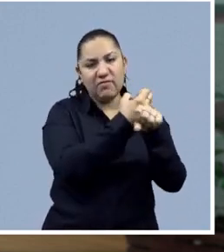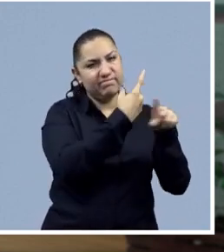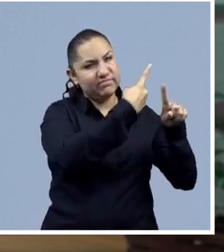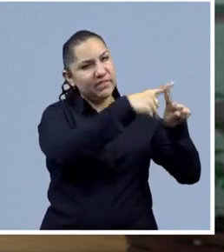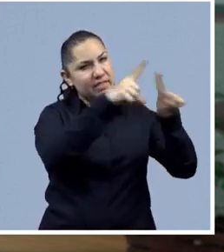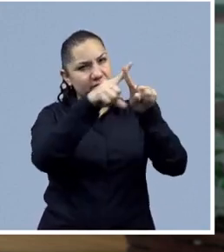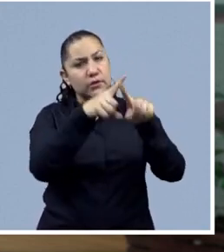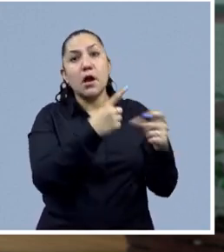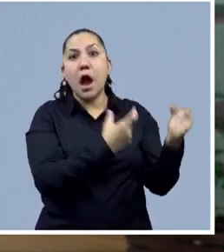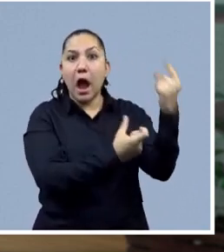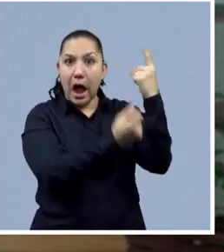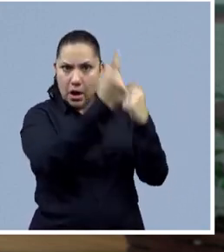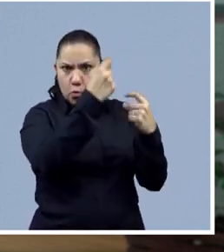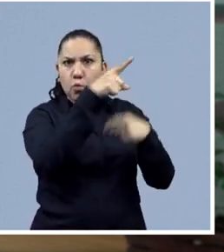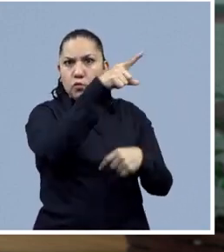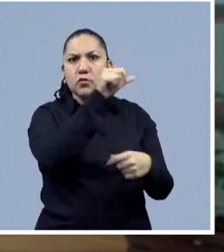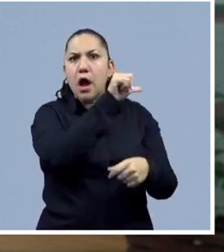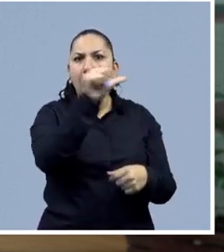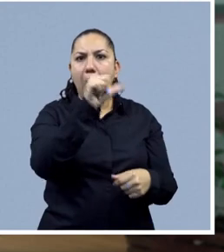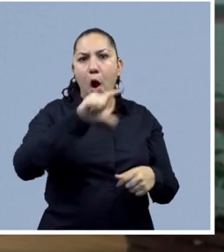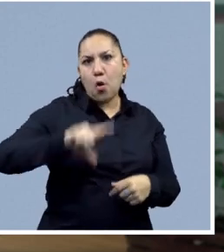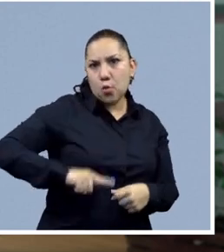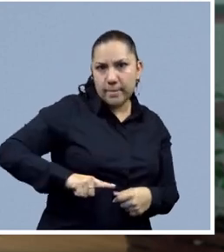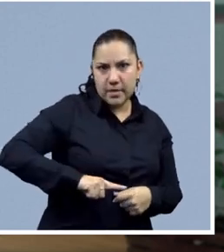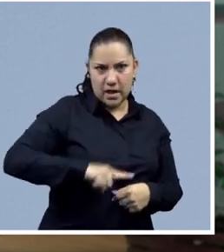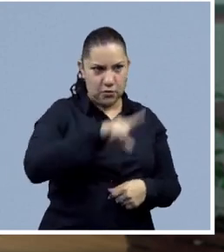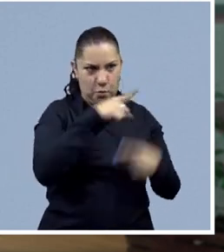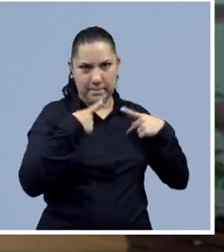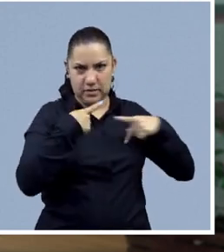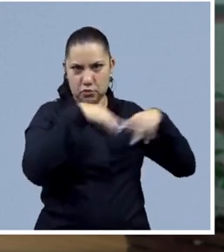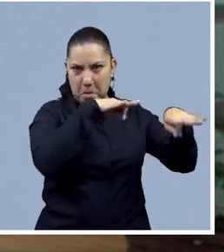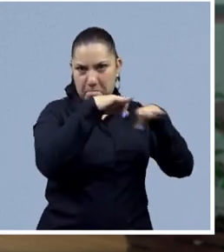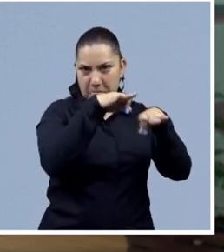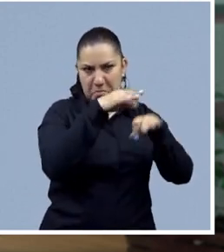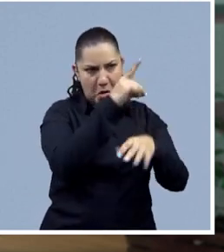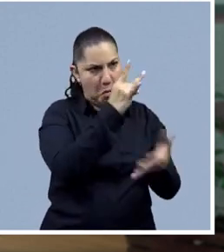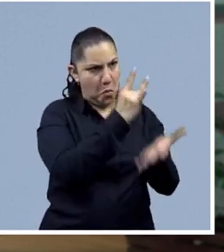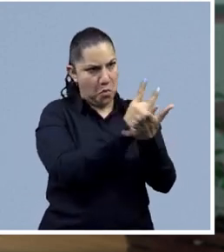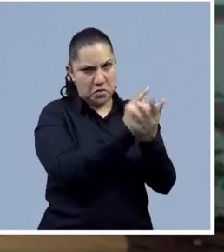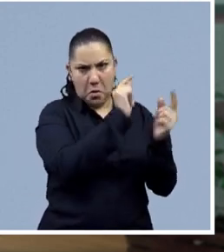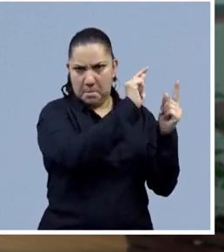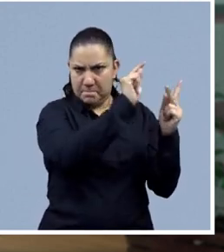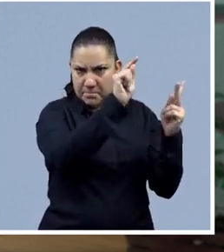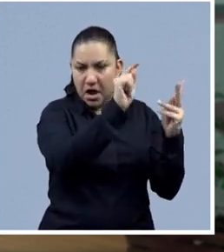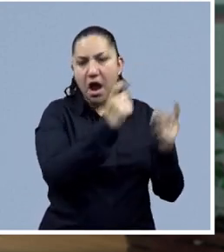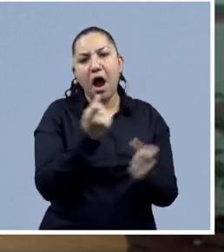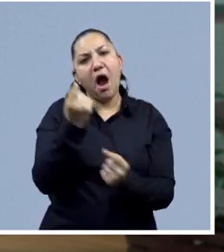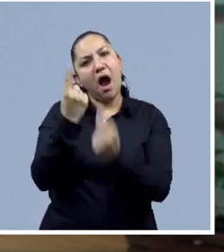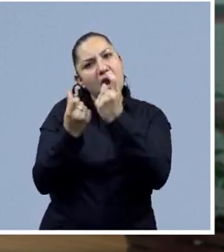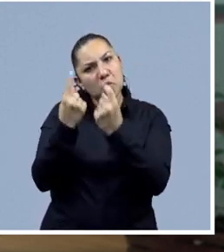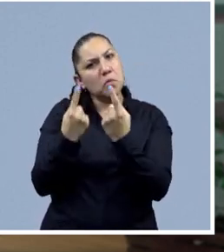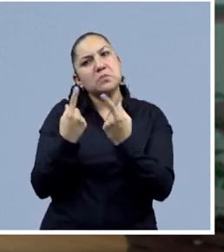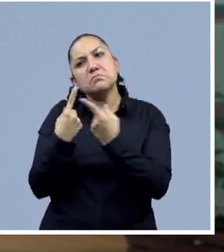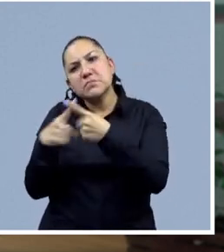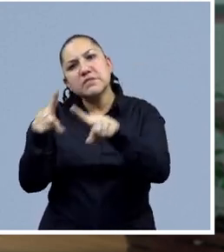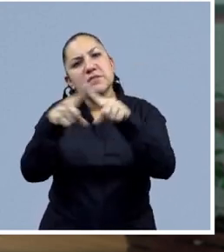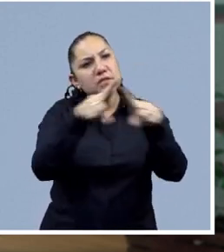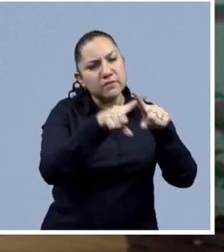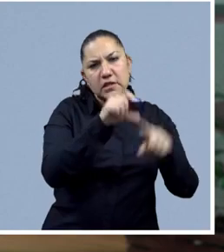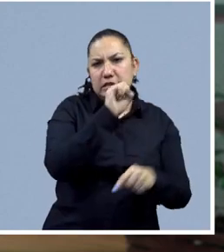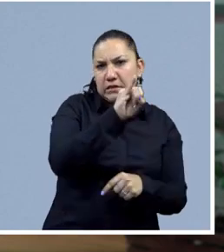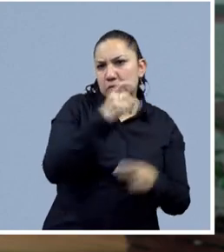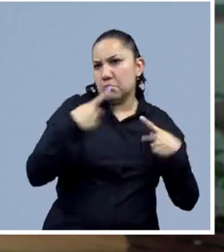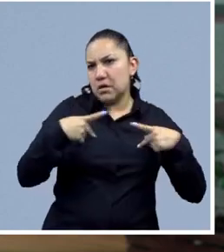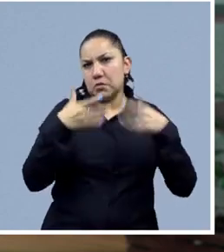parte de los servidores públicos de forma exclusiva, y que ya posteriormente se está pensando en regular la parte de los ciudadanos.